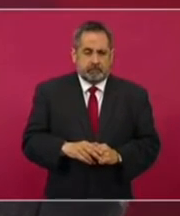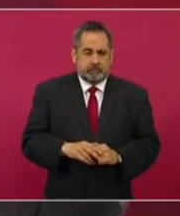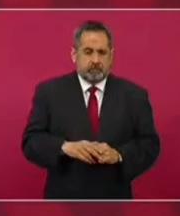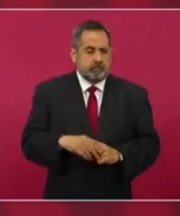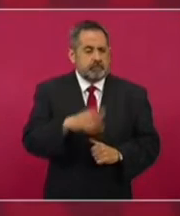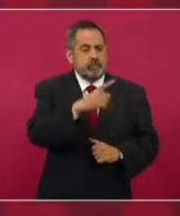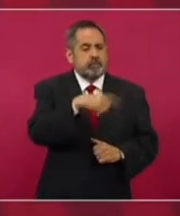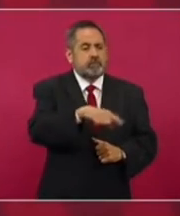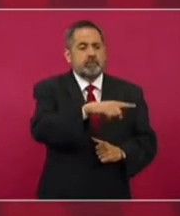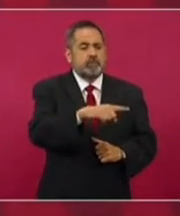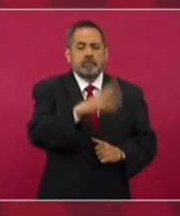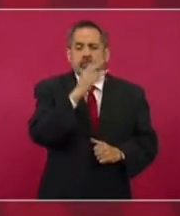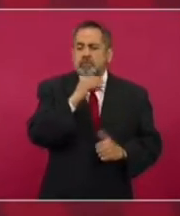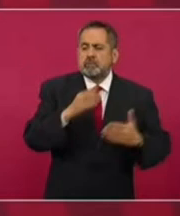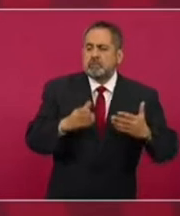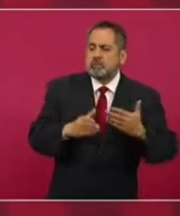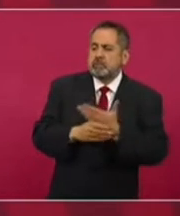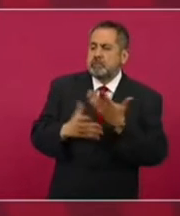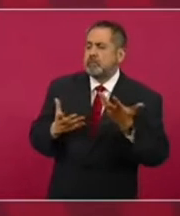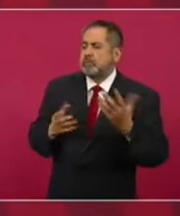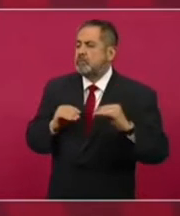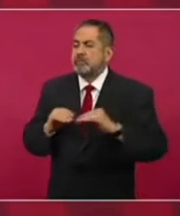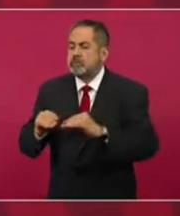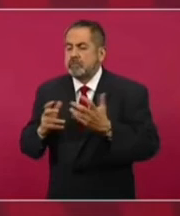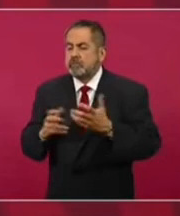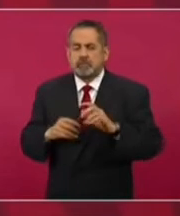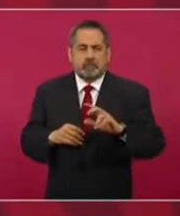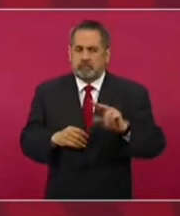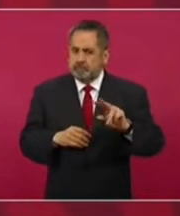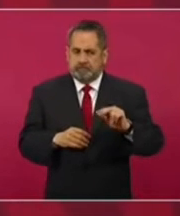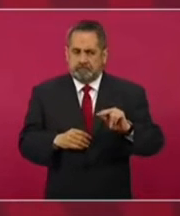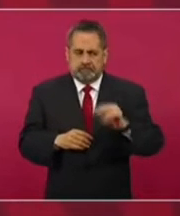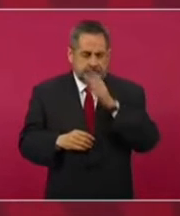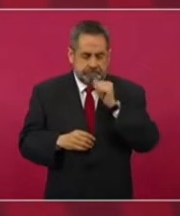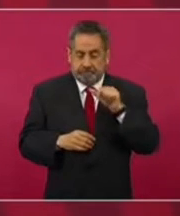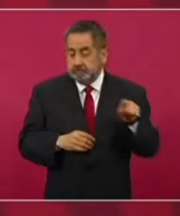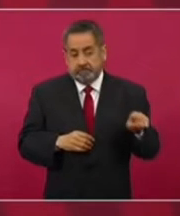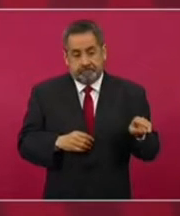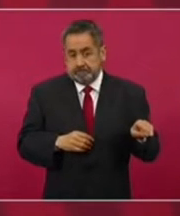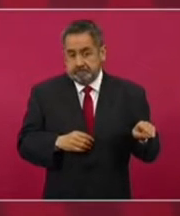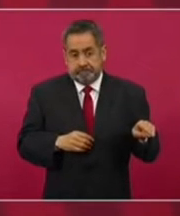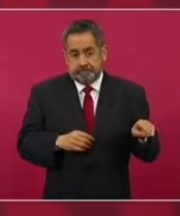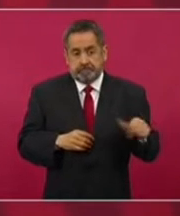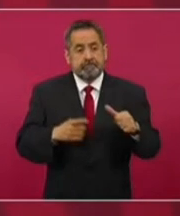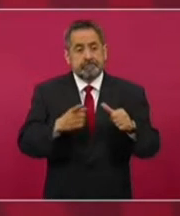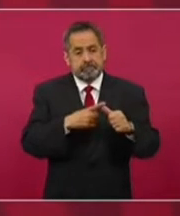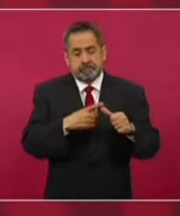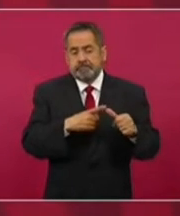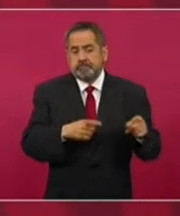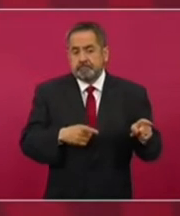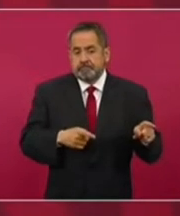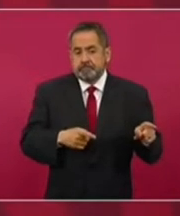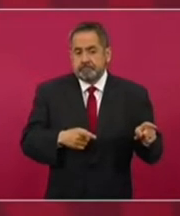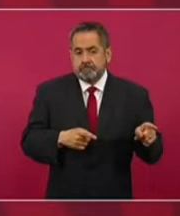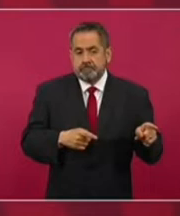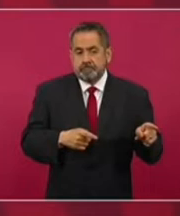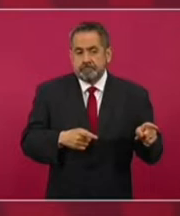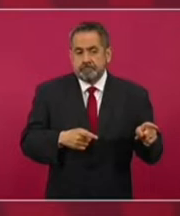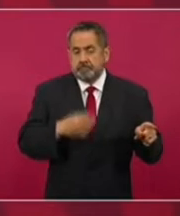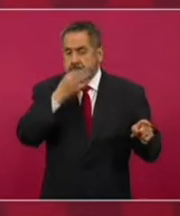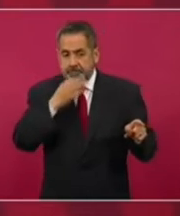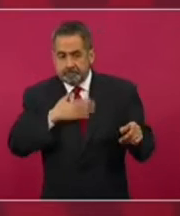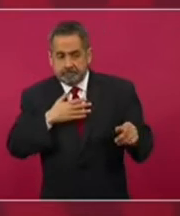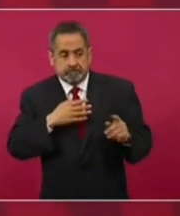ellos no podrían hacer algo a espaldas